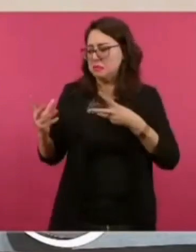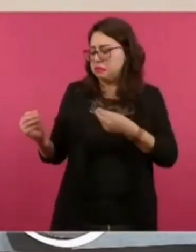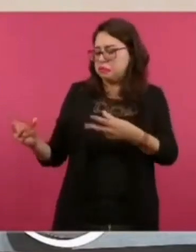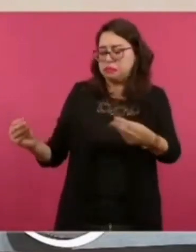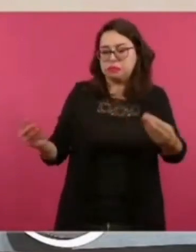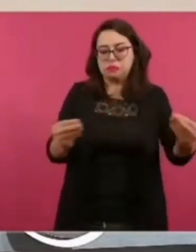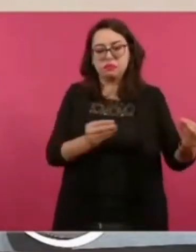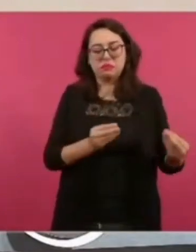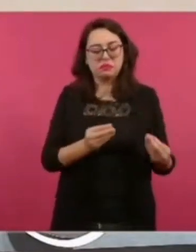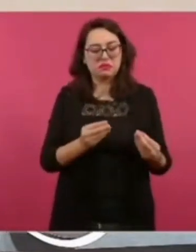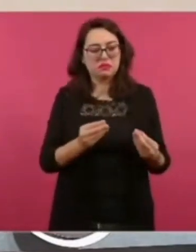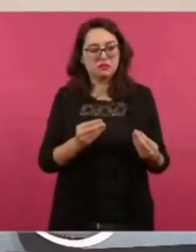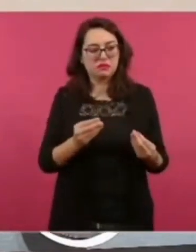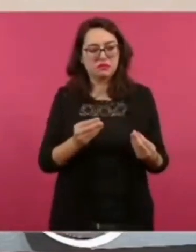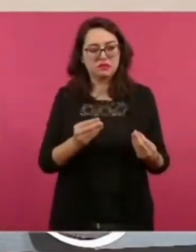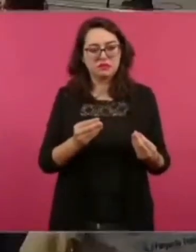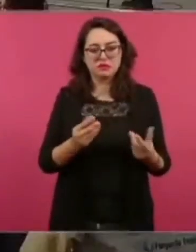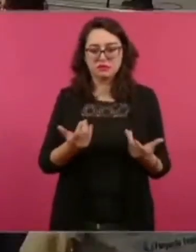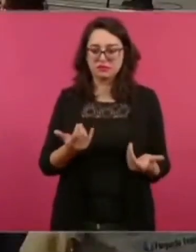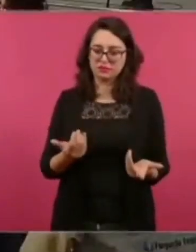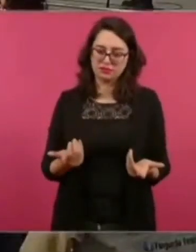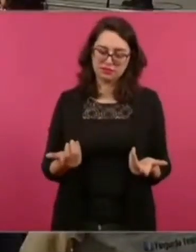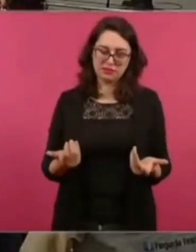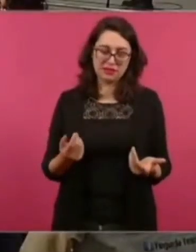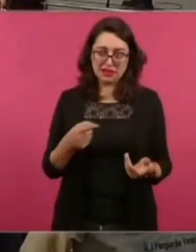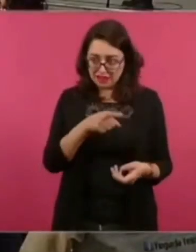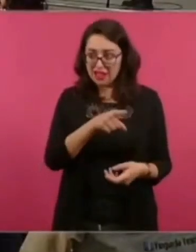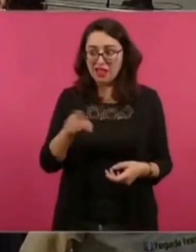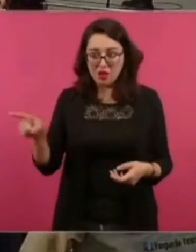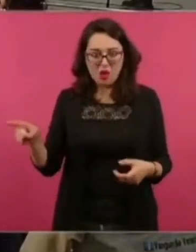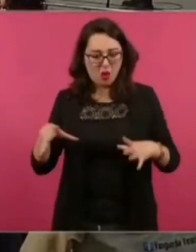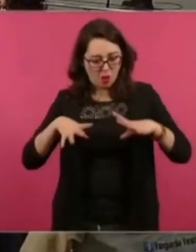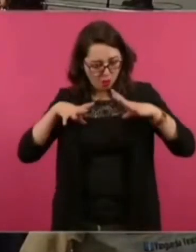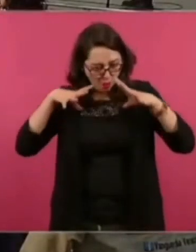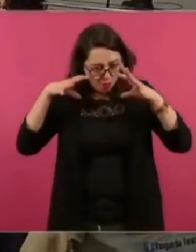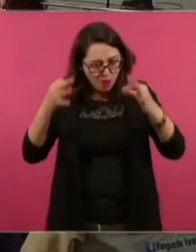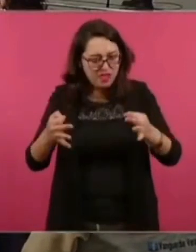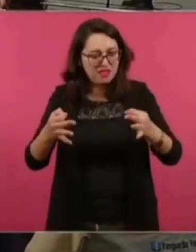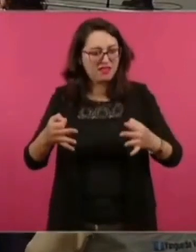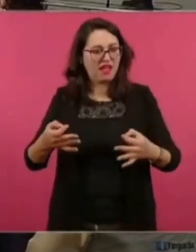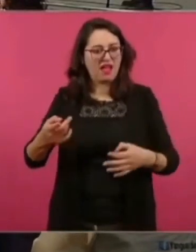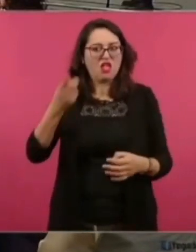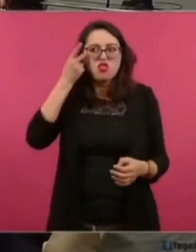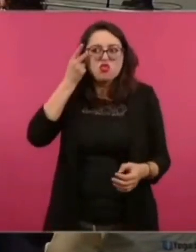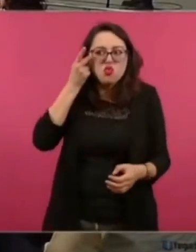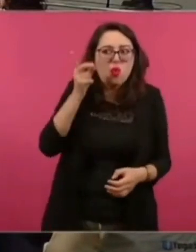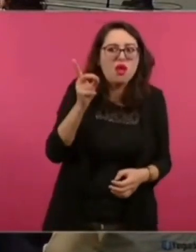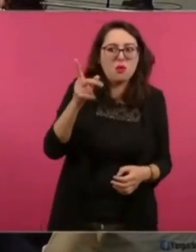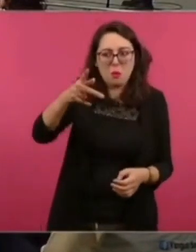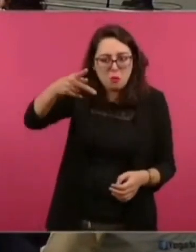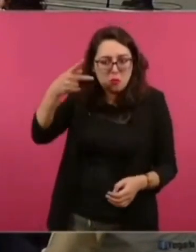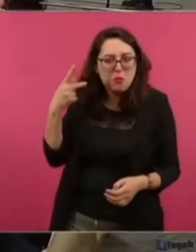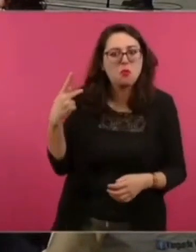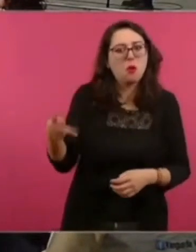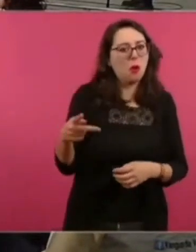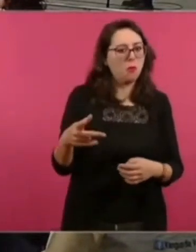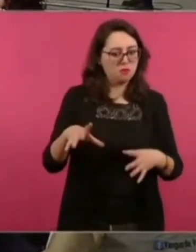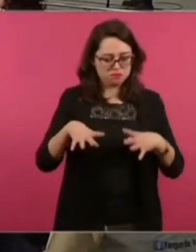cuando ellos eran los dueños originarios de las tierras